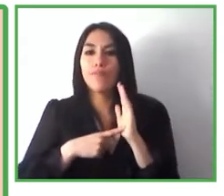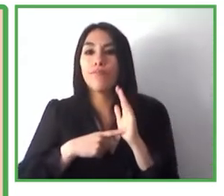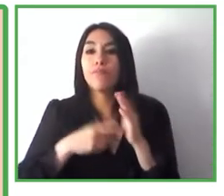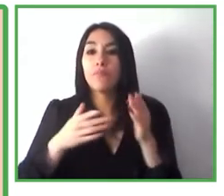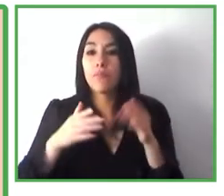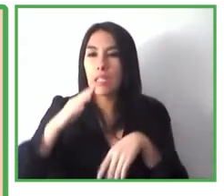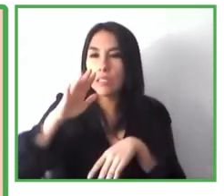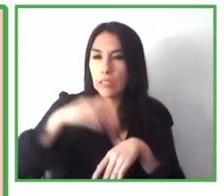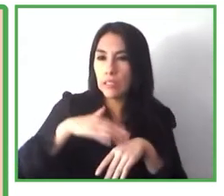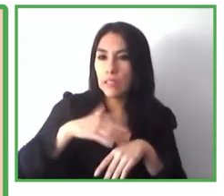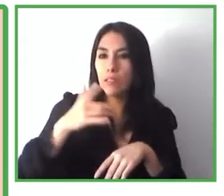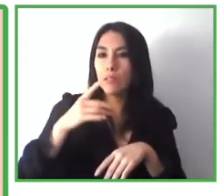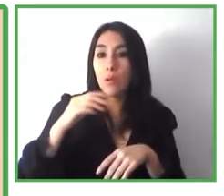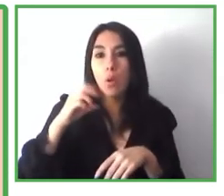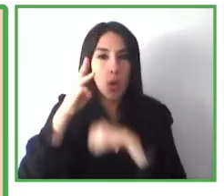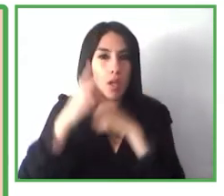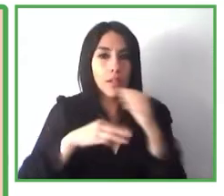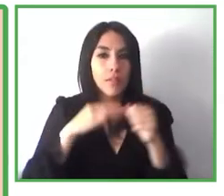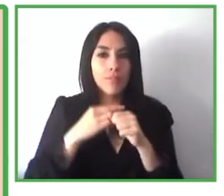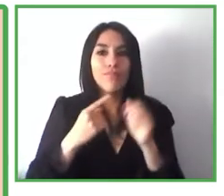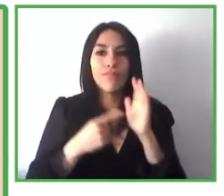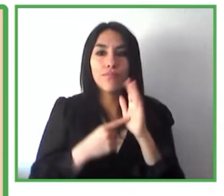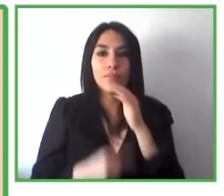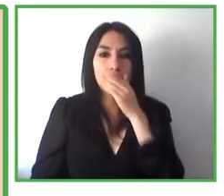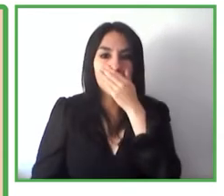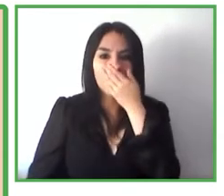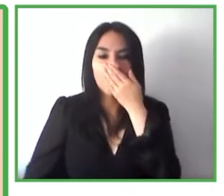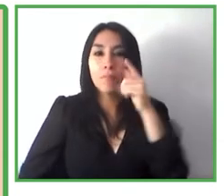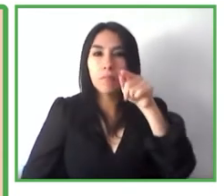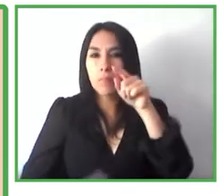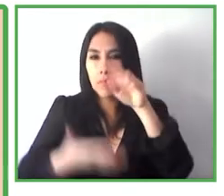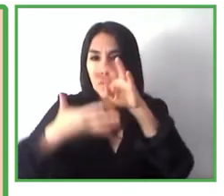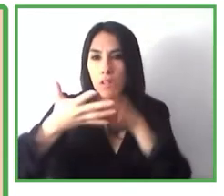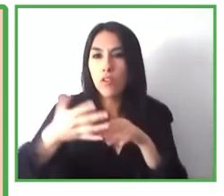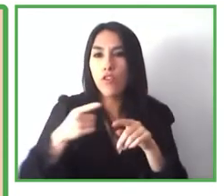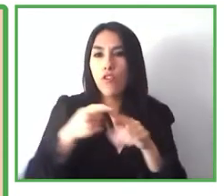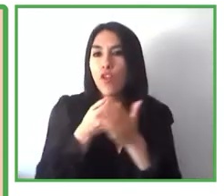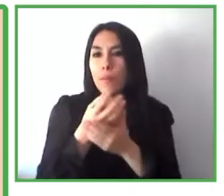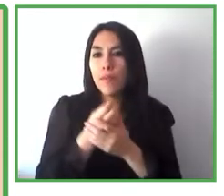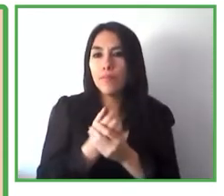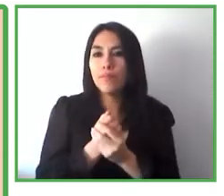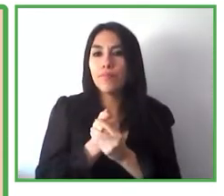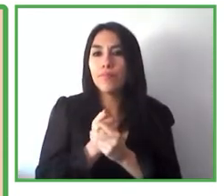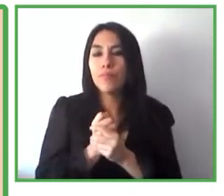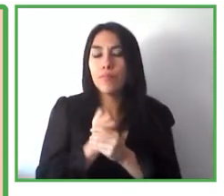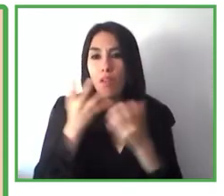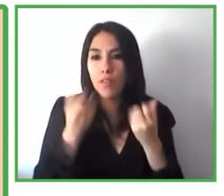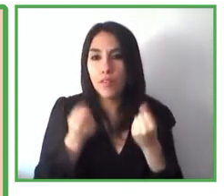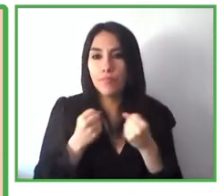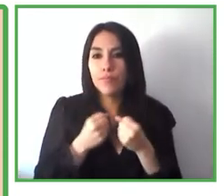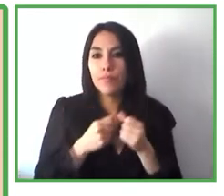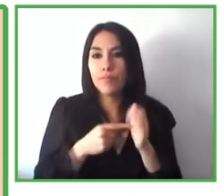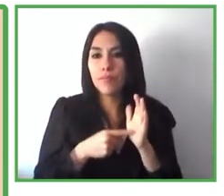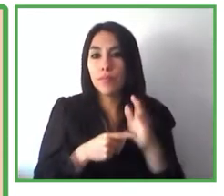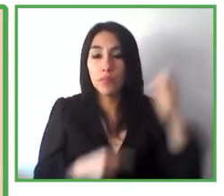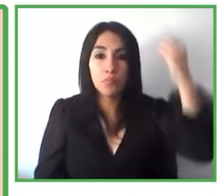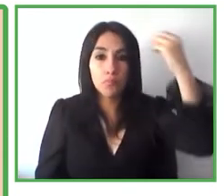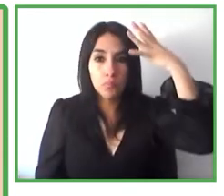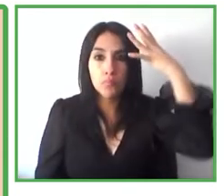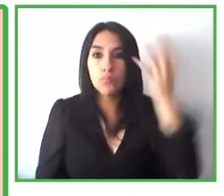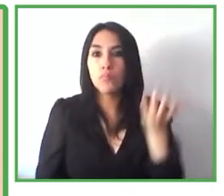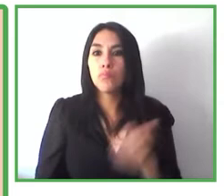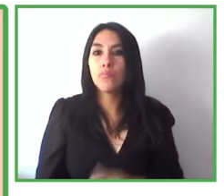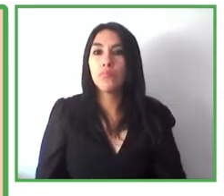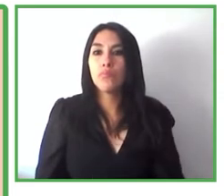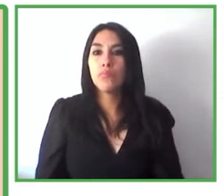los atributos físico ambientales que en cada momento tenemos en el espacio por ejemplo condiciones de iluminación calidad ambiental materialidad